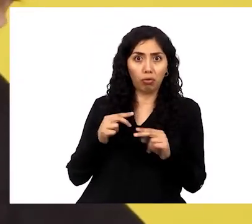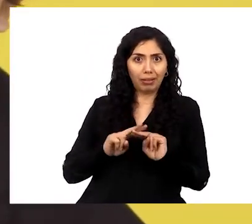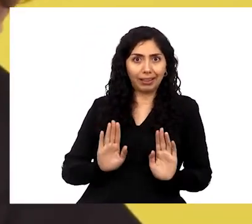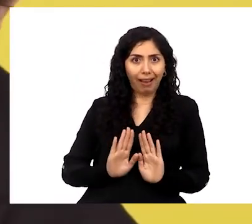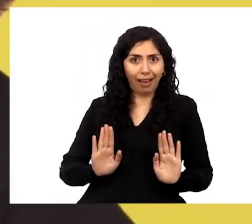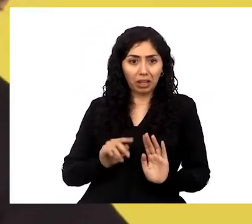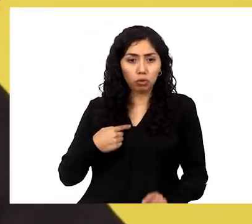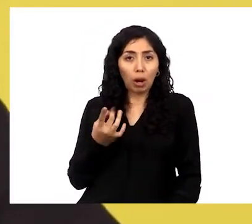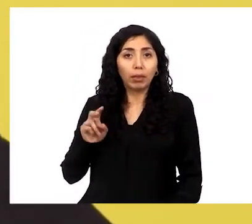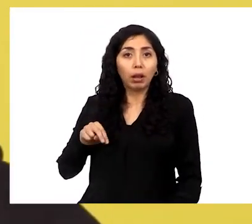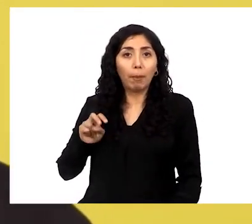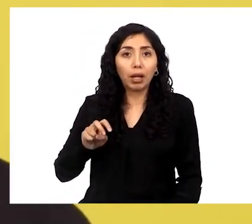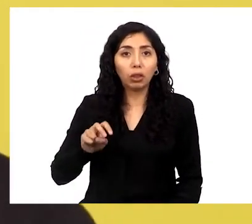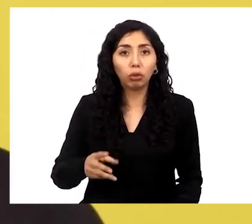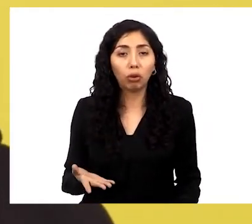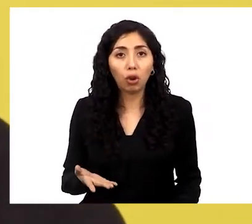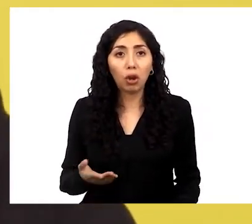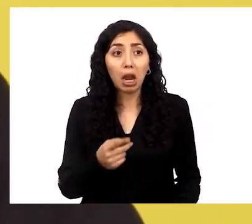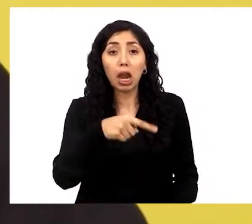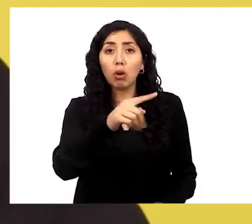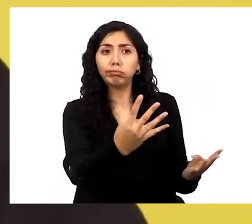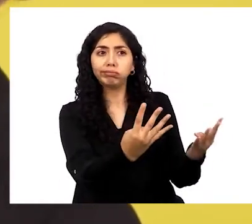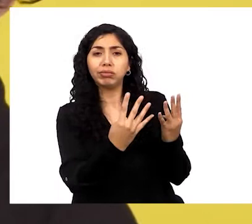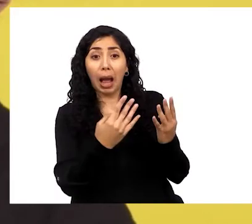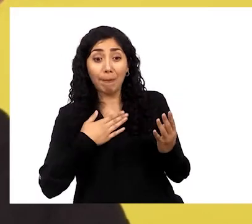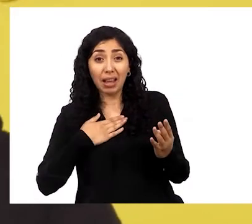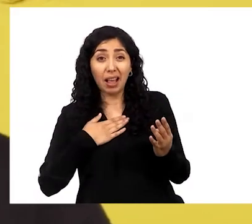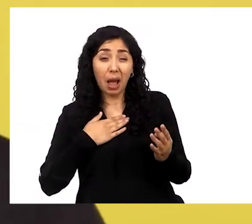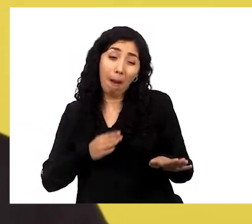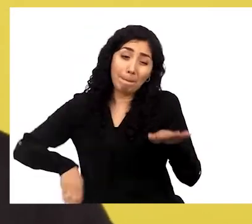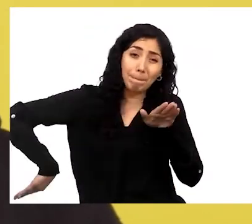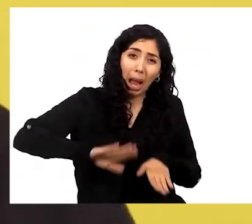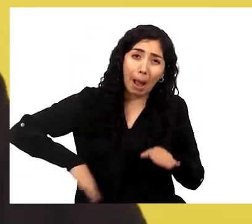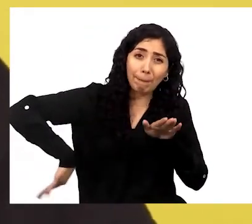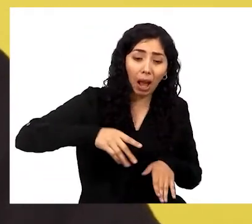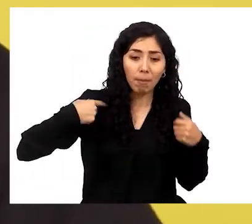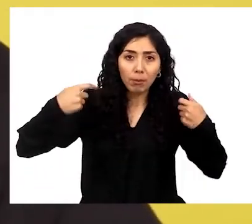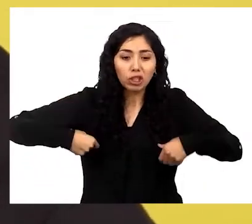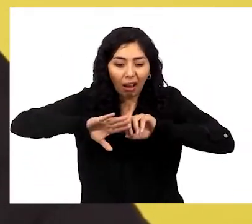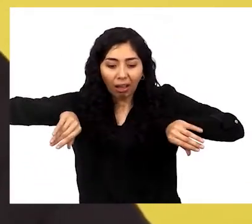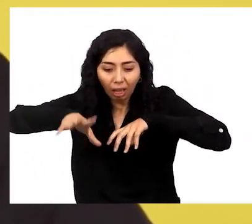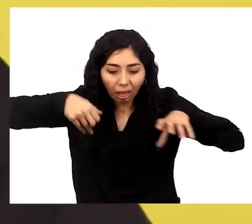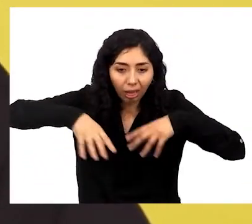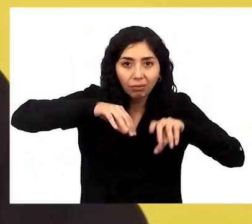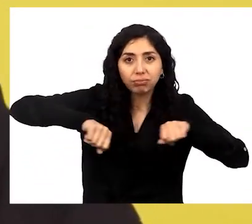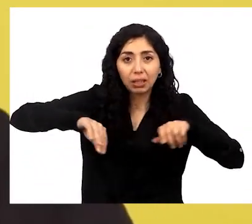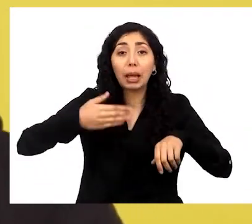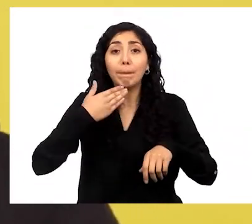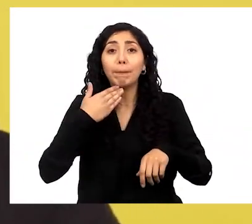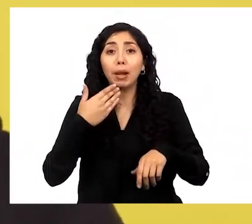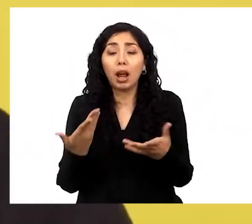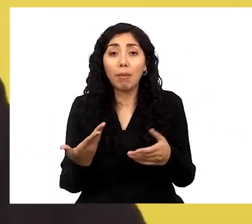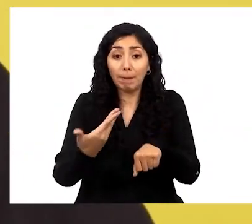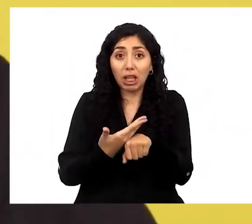Yo no había hecho nada, estaba solo caminando. Y me pararon, me catearon, me revisaron la mochila, me pidieron